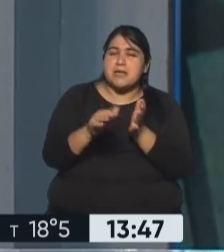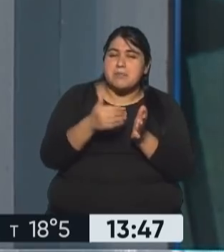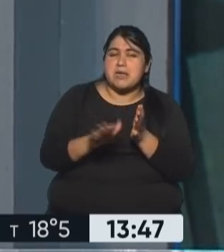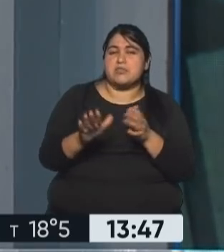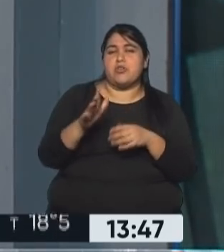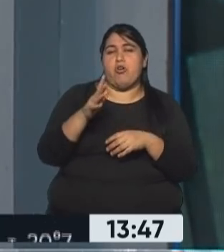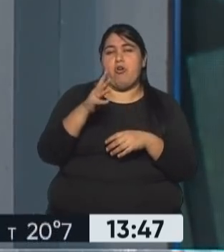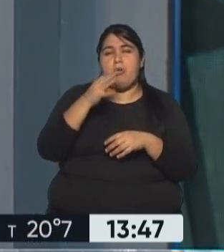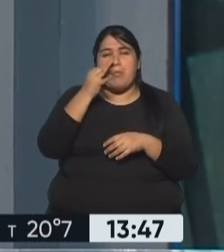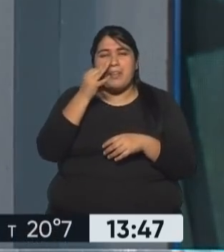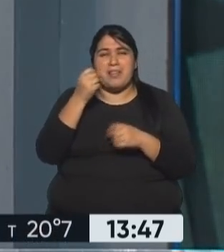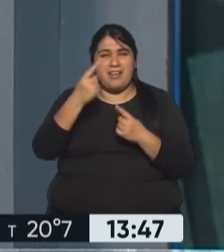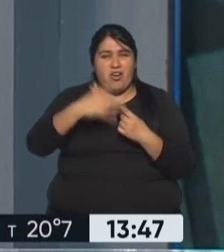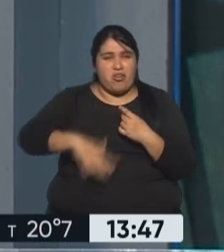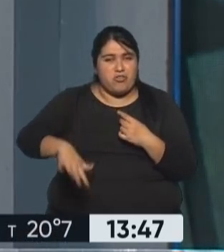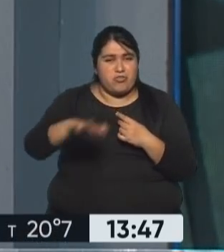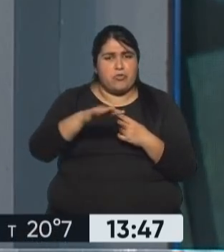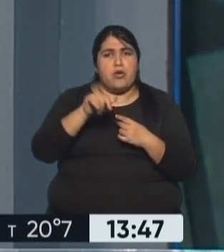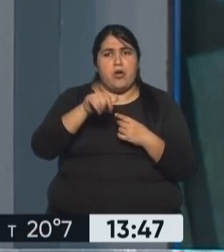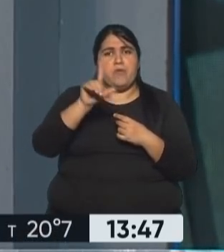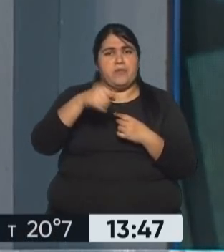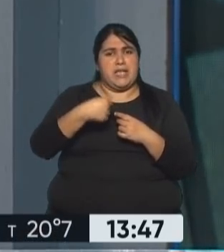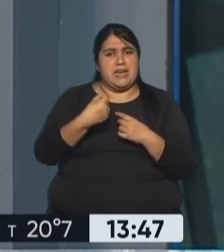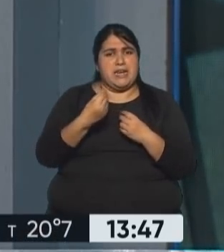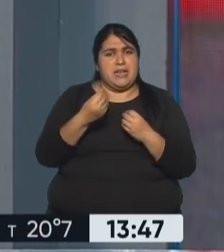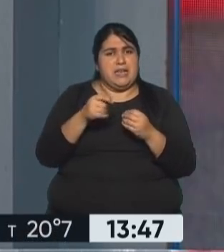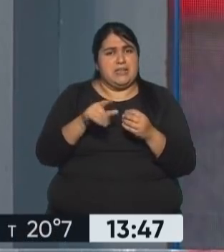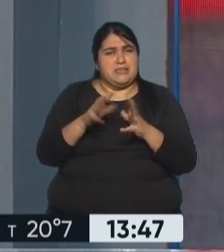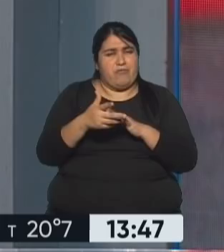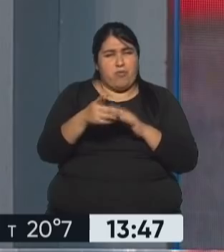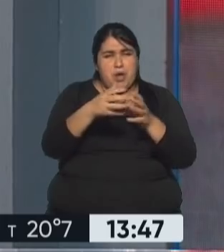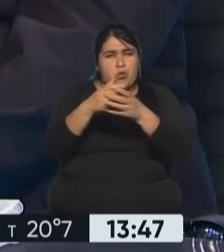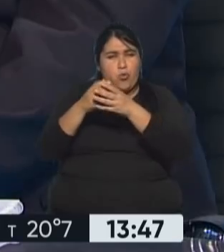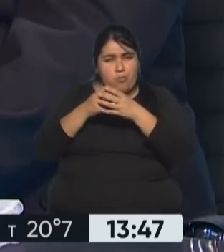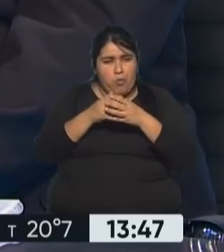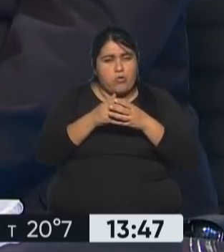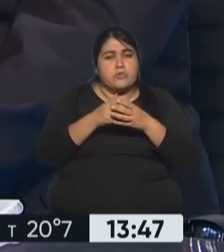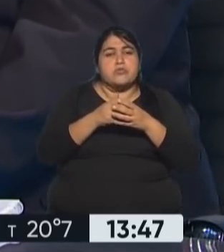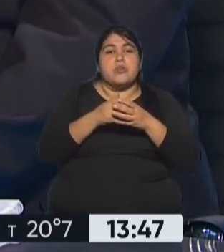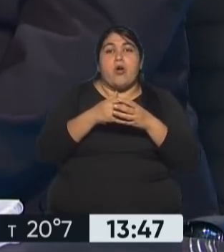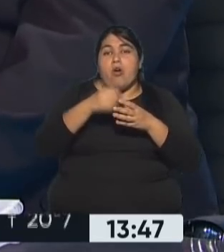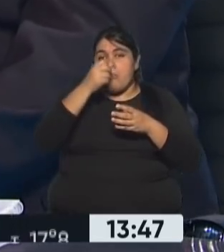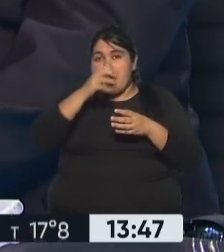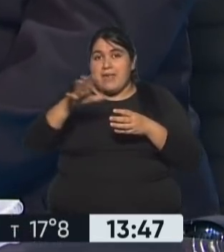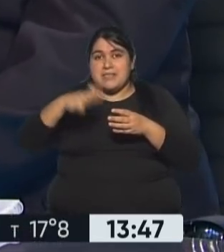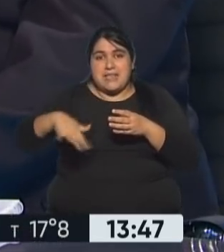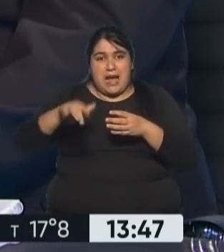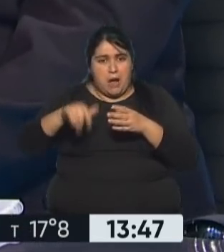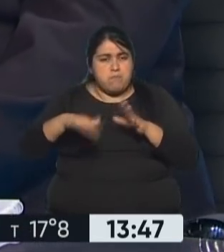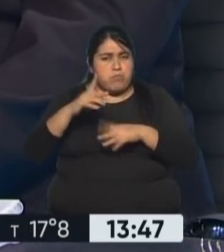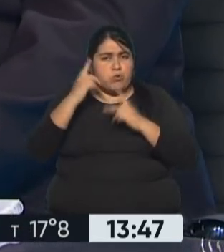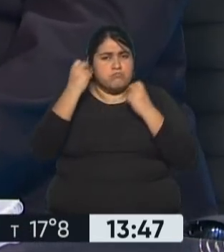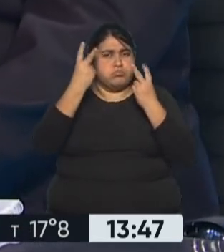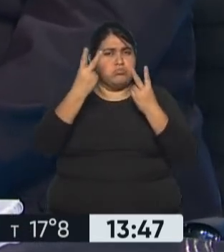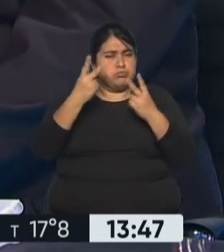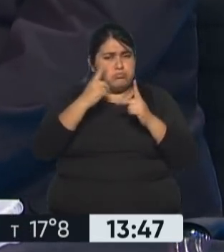clasismo en Perú producto justamente de esto, que empiezan a emerger esos sectores populares, sobre todo rurales, en la capital y empieza también a